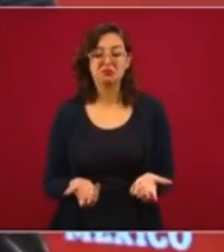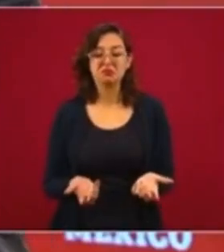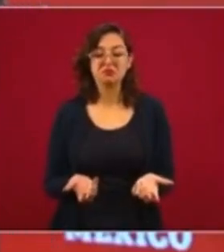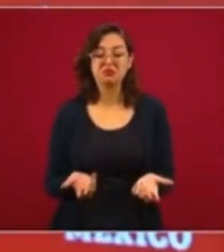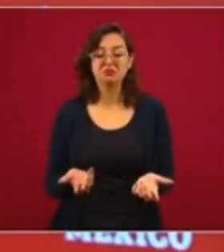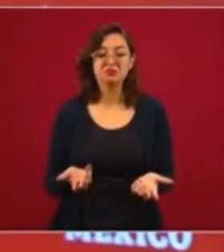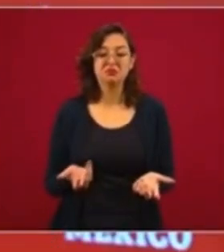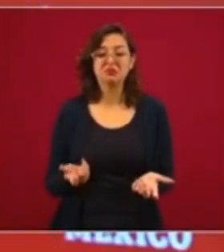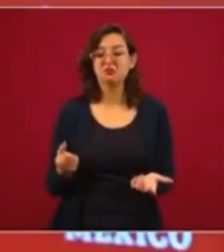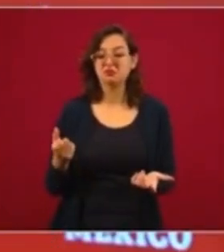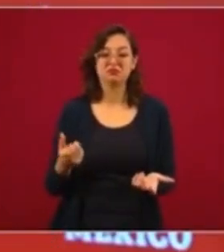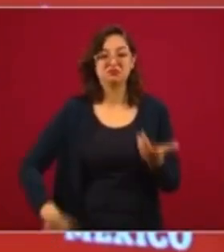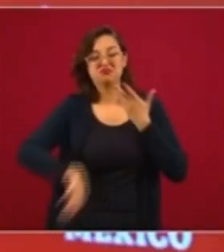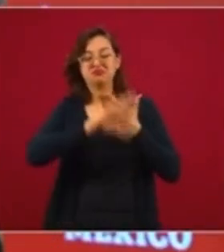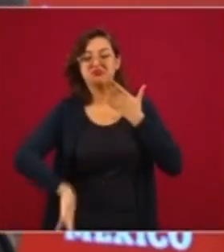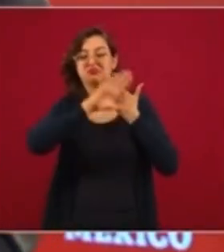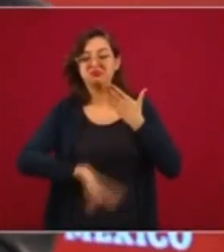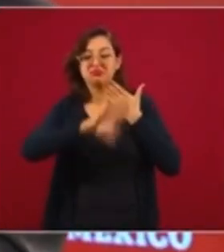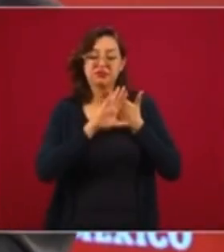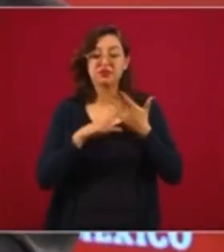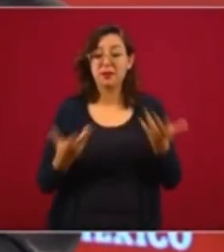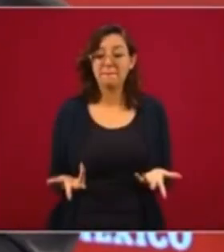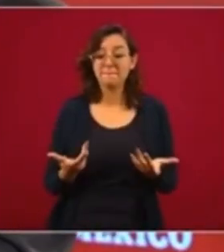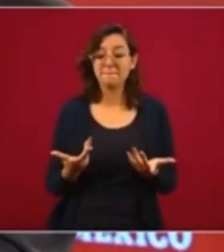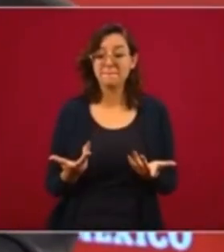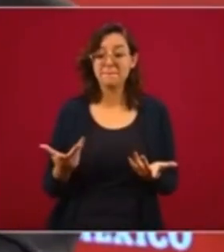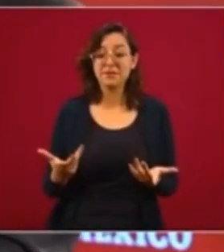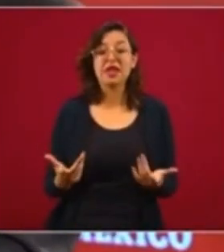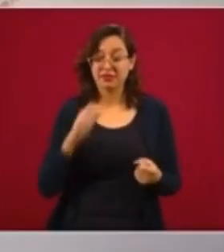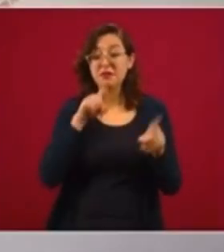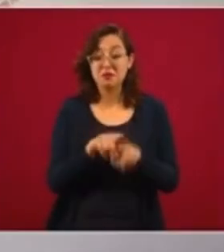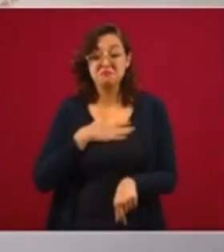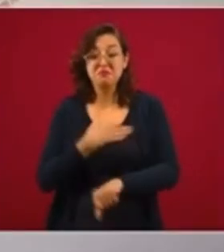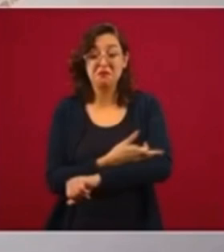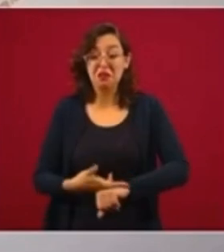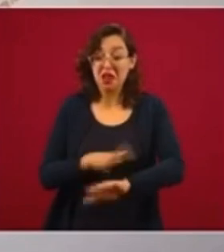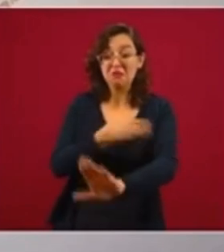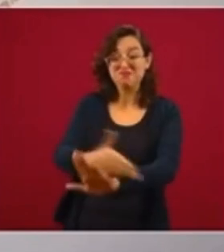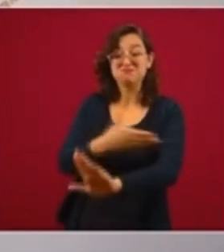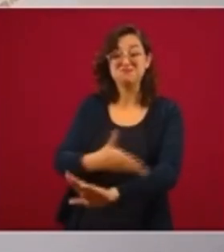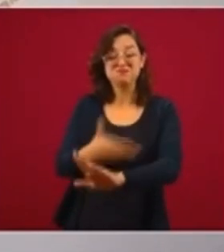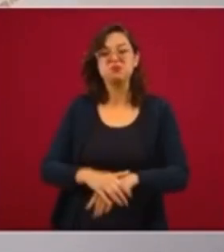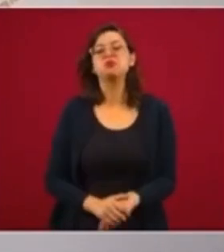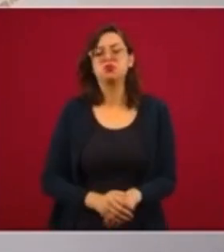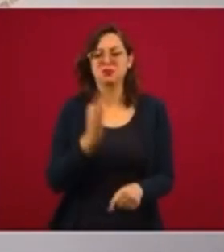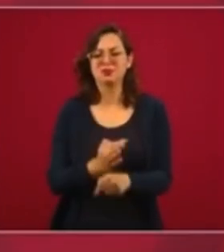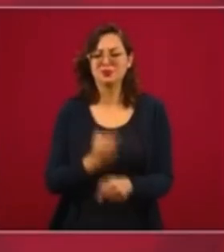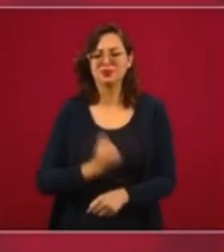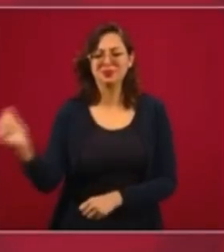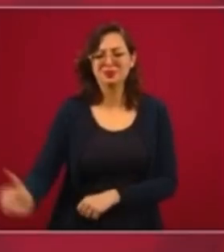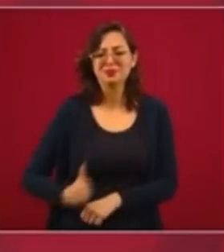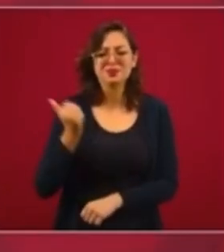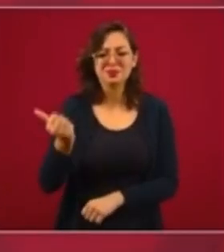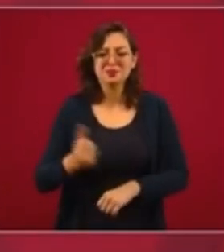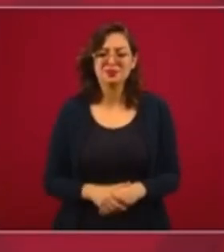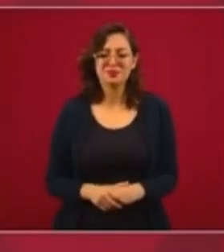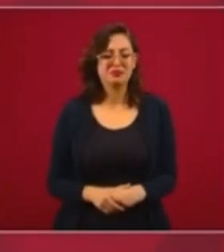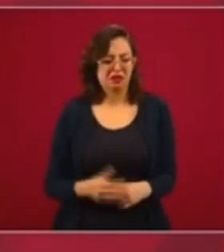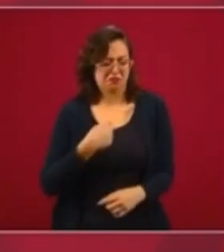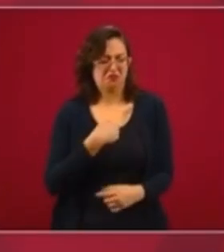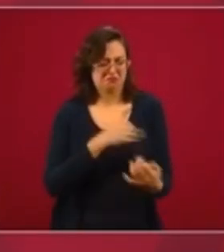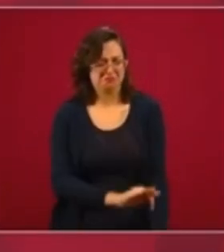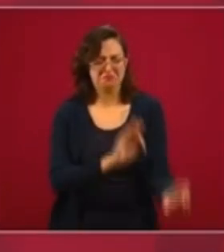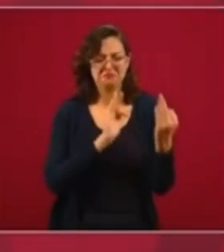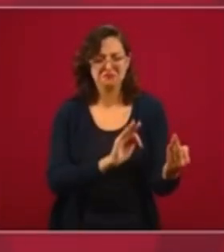contra el gobierno que represento y no solo contra el gobierno que represento, se meten hasta con mi familia y en eso quiero aprovechar para decirles que es conmigo